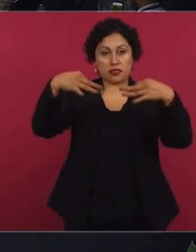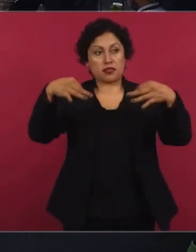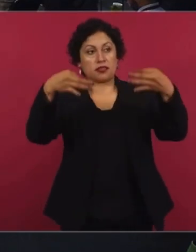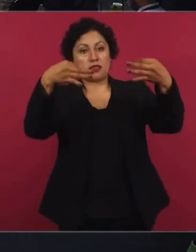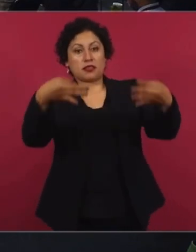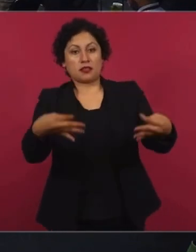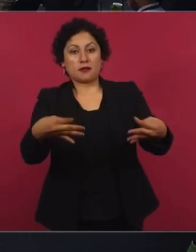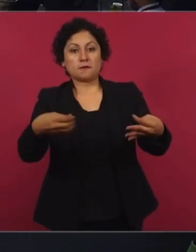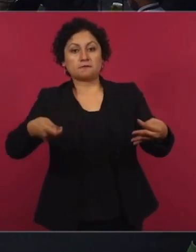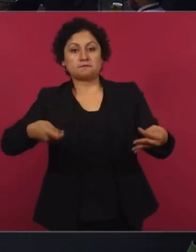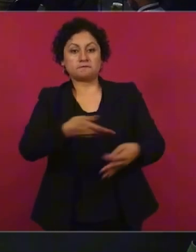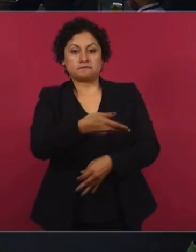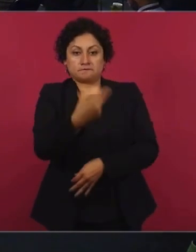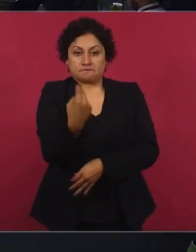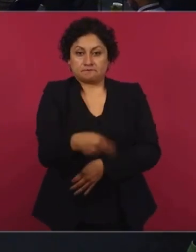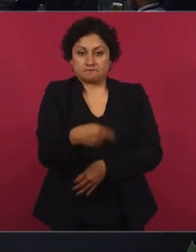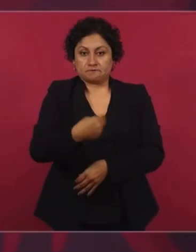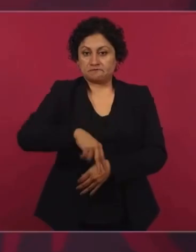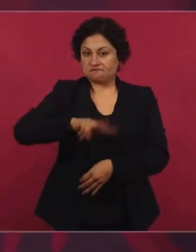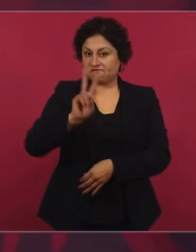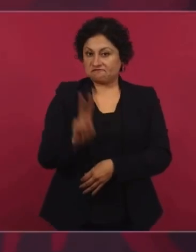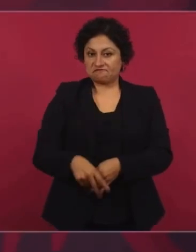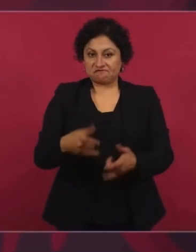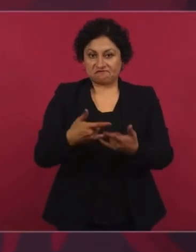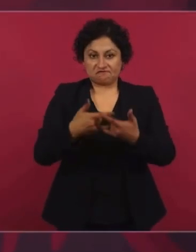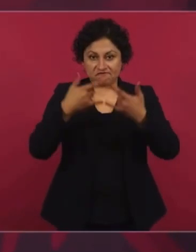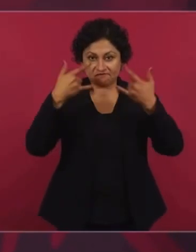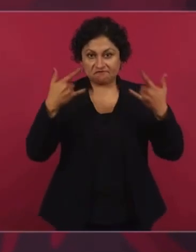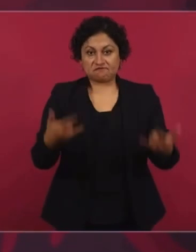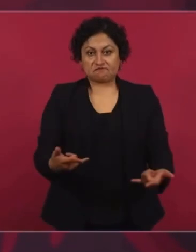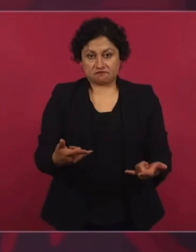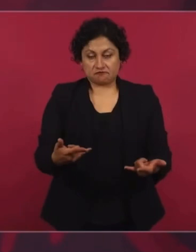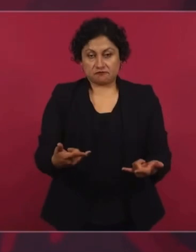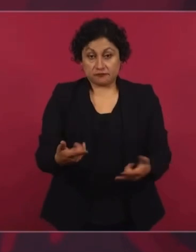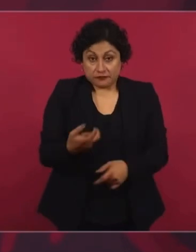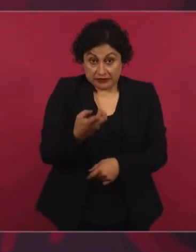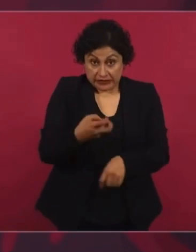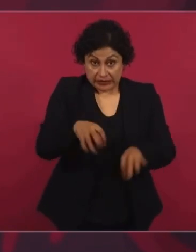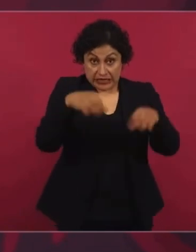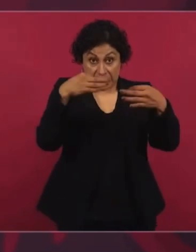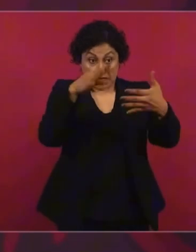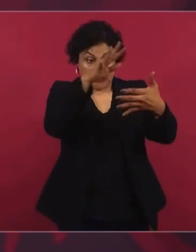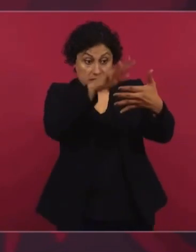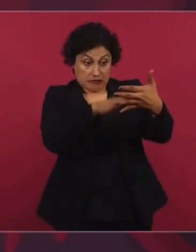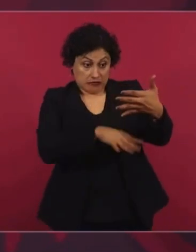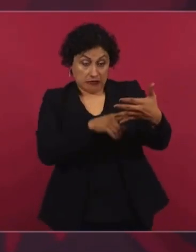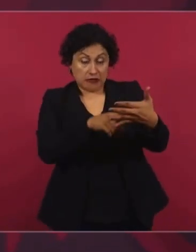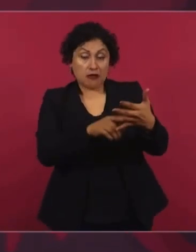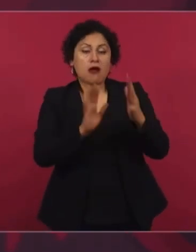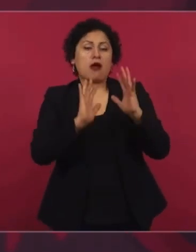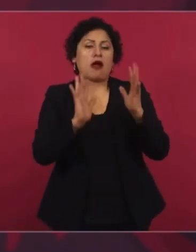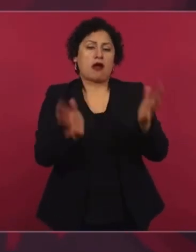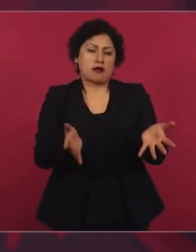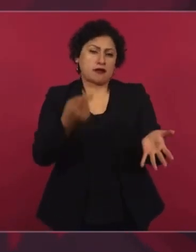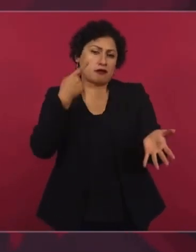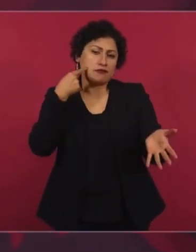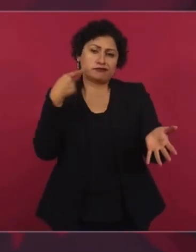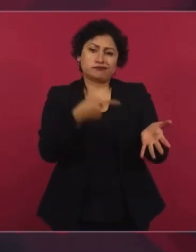que ya está demostrado que no obedece a la realidad.